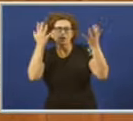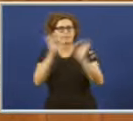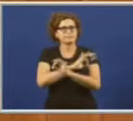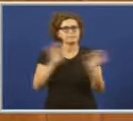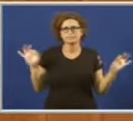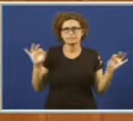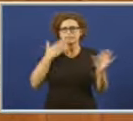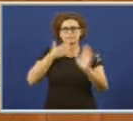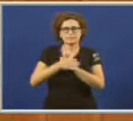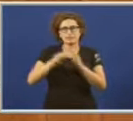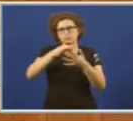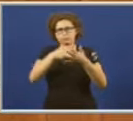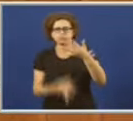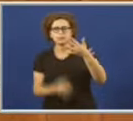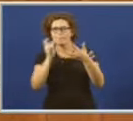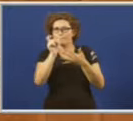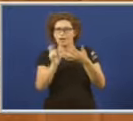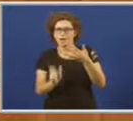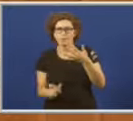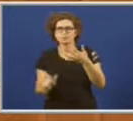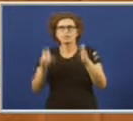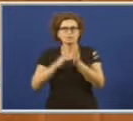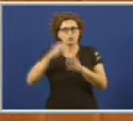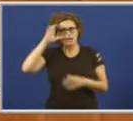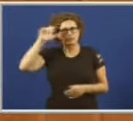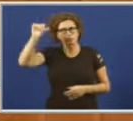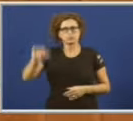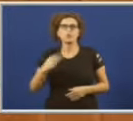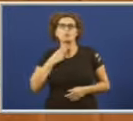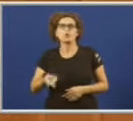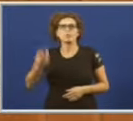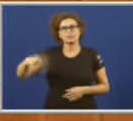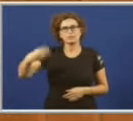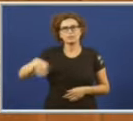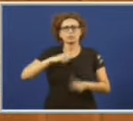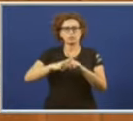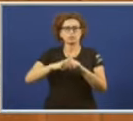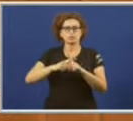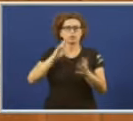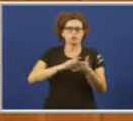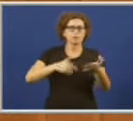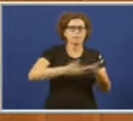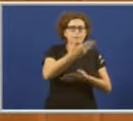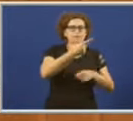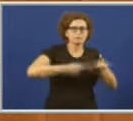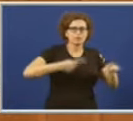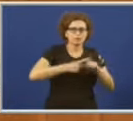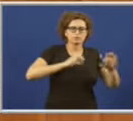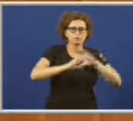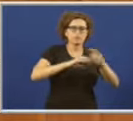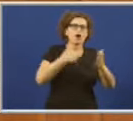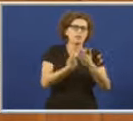e toda unha ristra de termos que escoitamos de cote da presidencia da xunta, nos medios de comunicación, nas